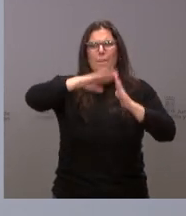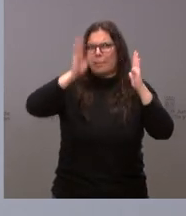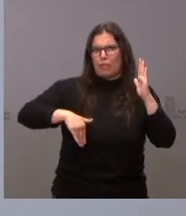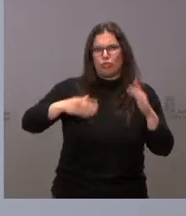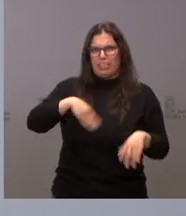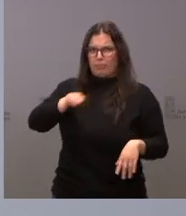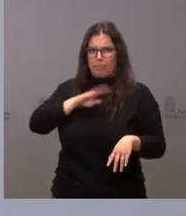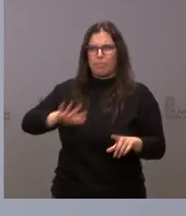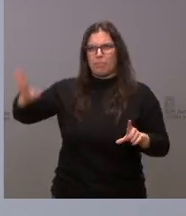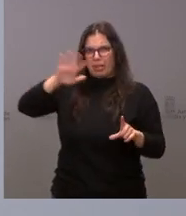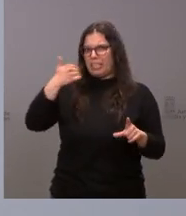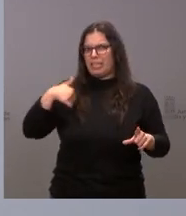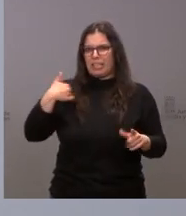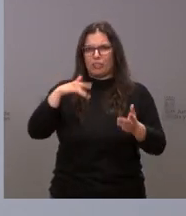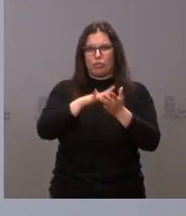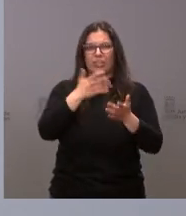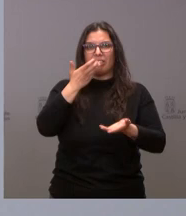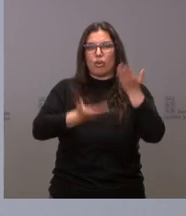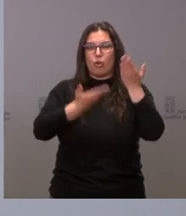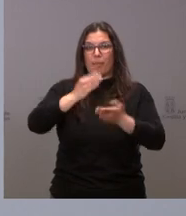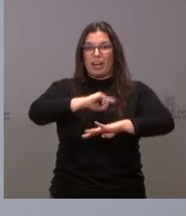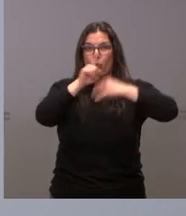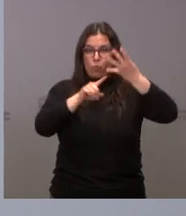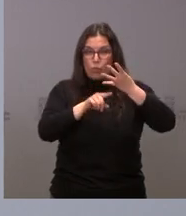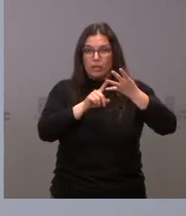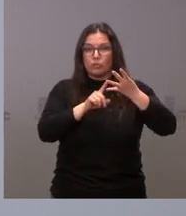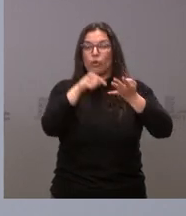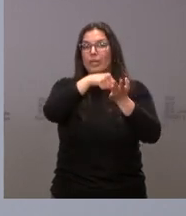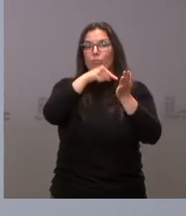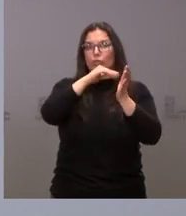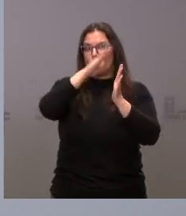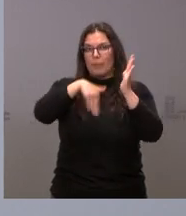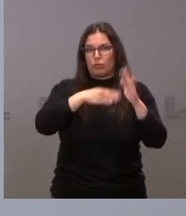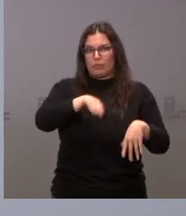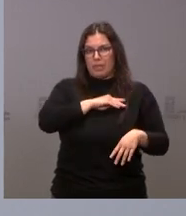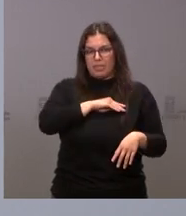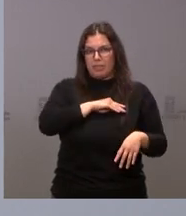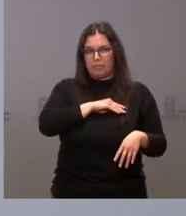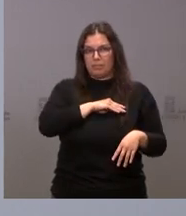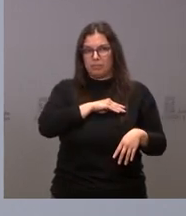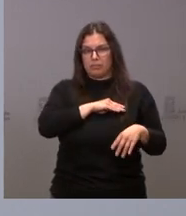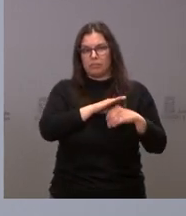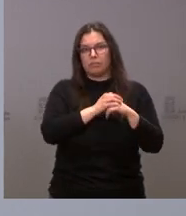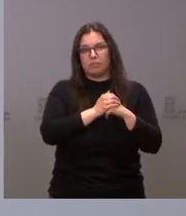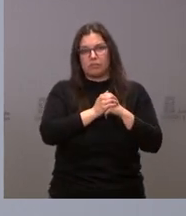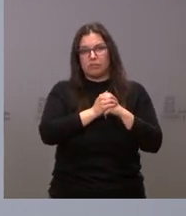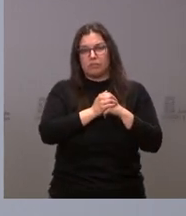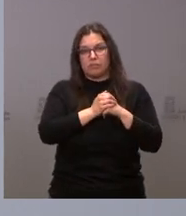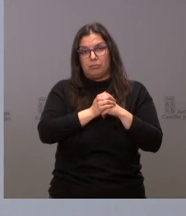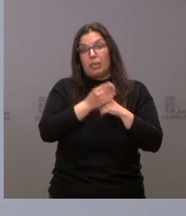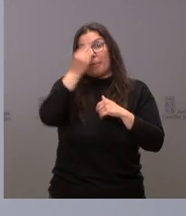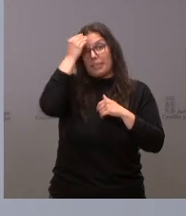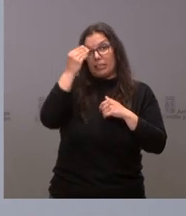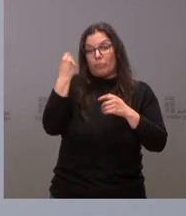fiscal somos la cuarta comunidad autónoma con menos impuestos en España incluso considerando que